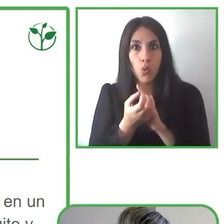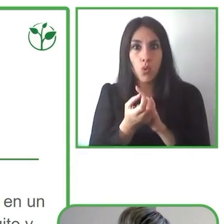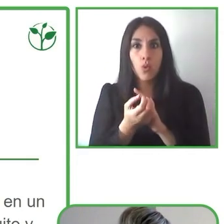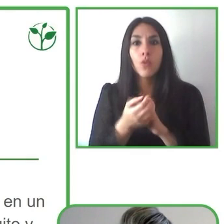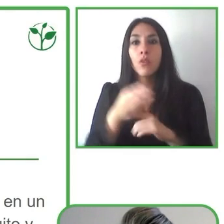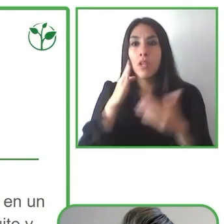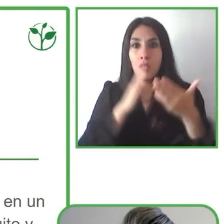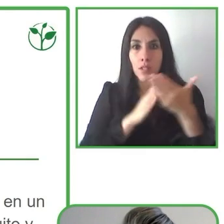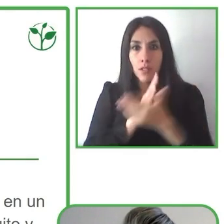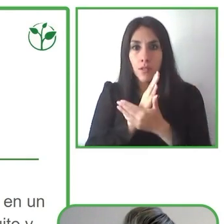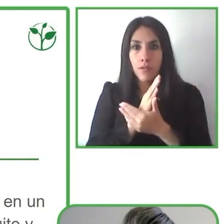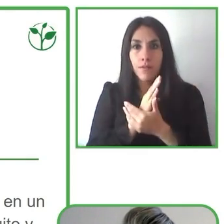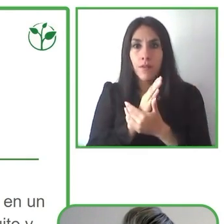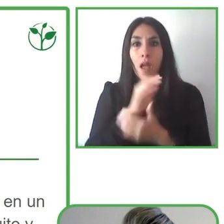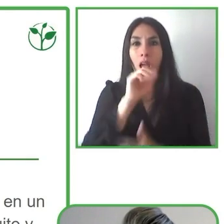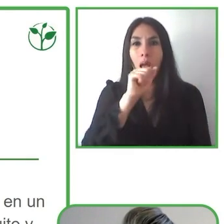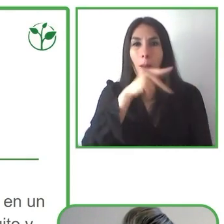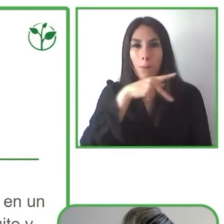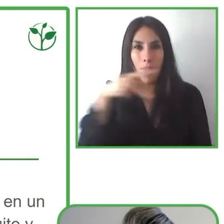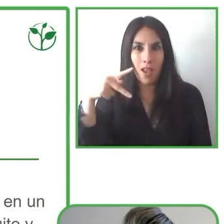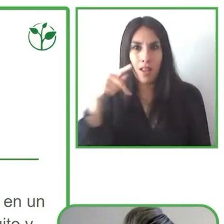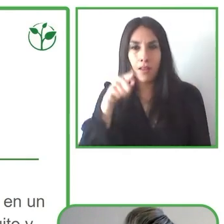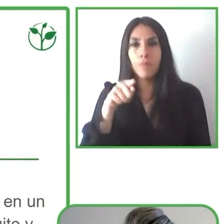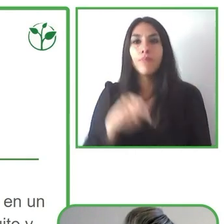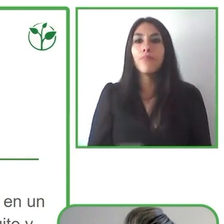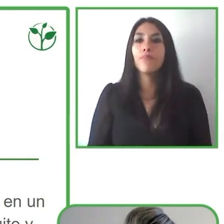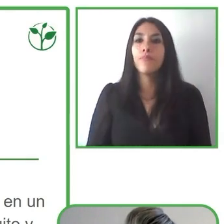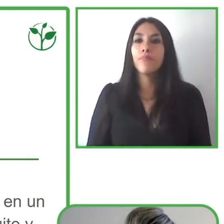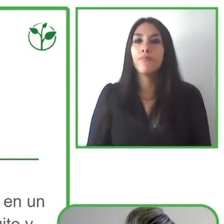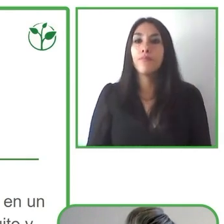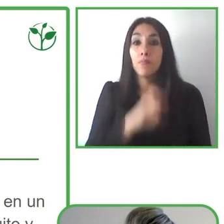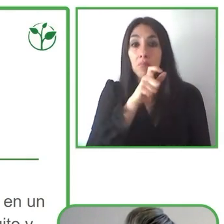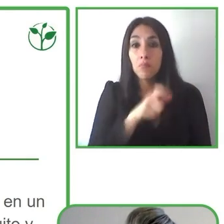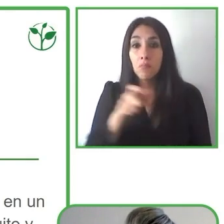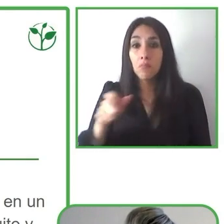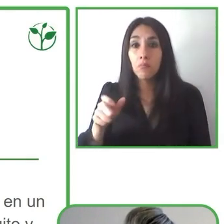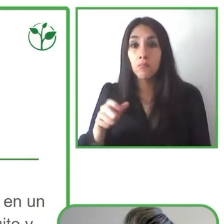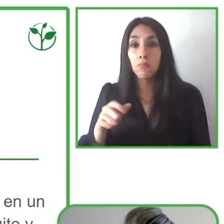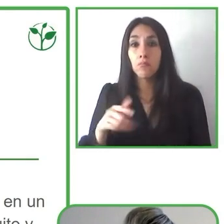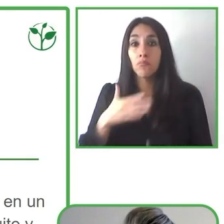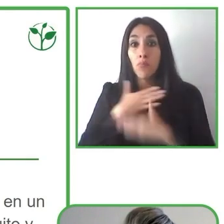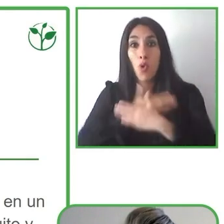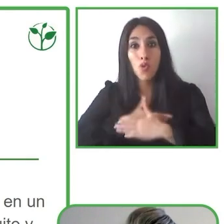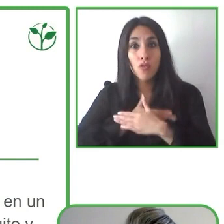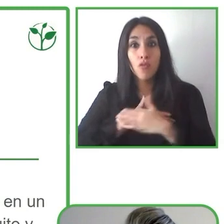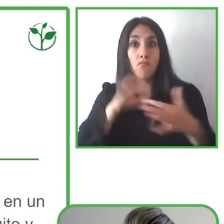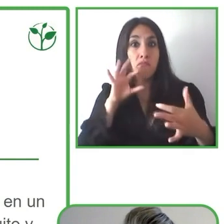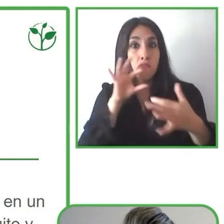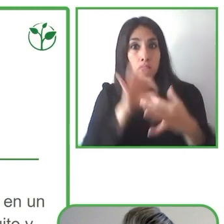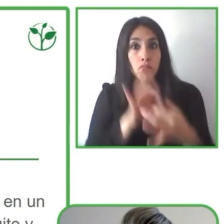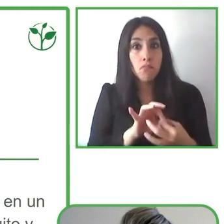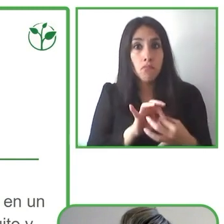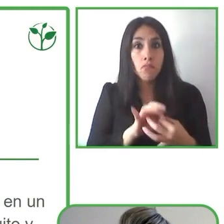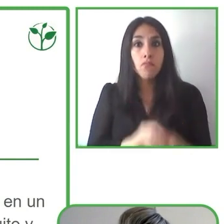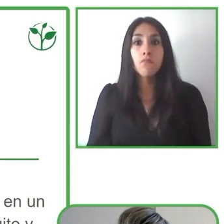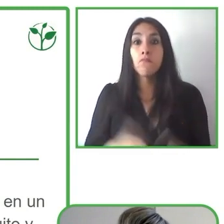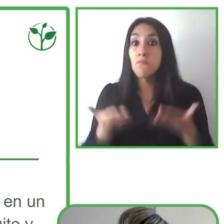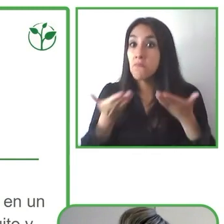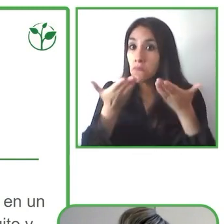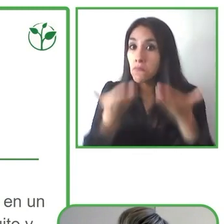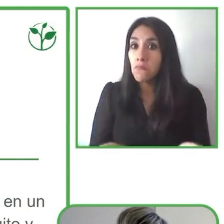producen arte y entretenimiento ofreciendo a partir de uno hasta doce tipos de